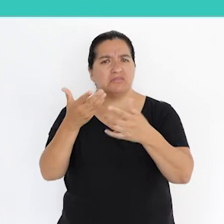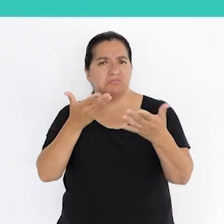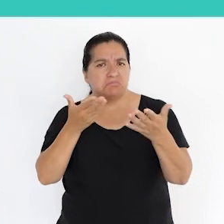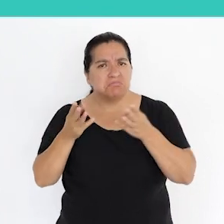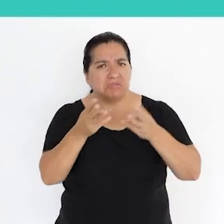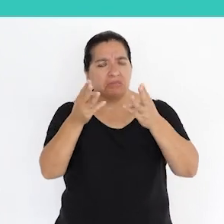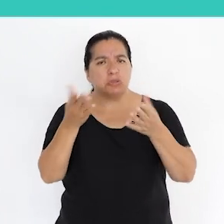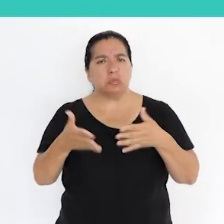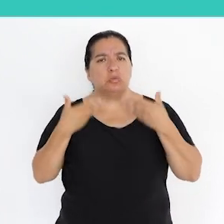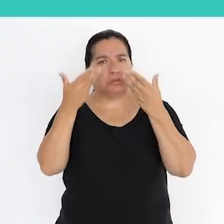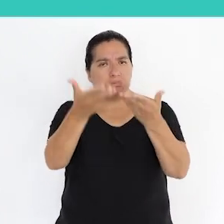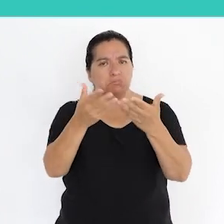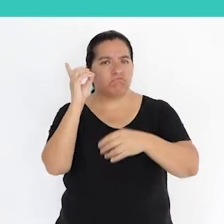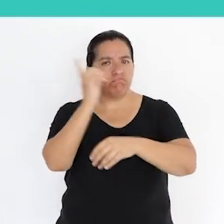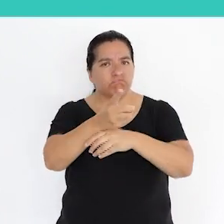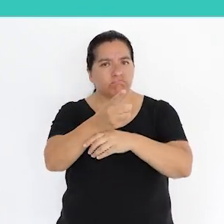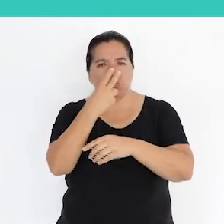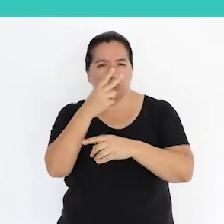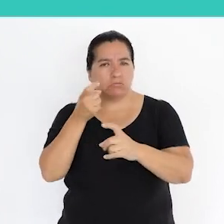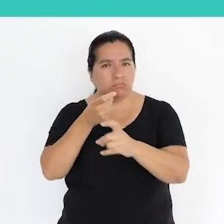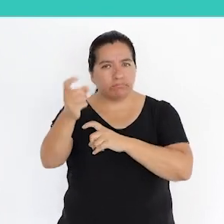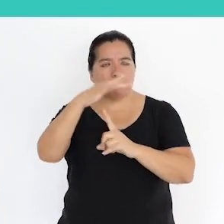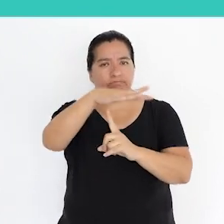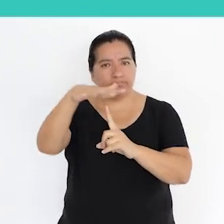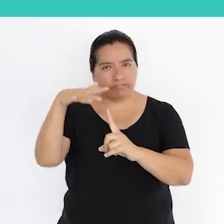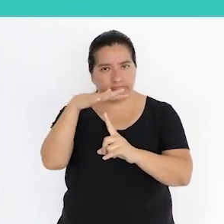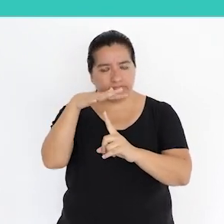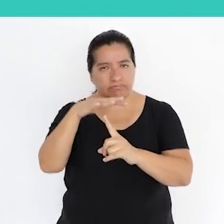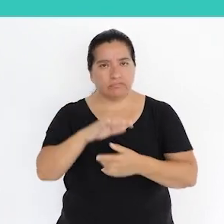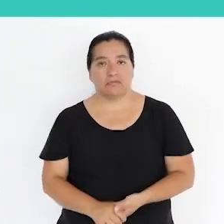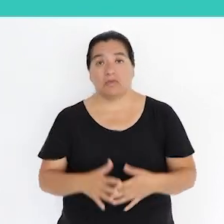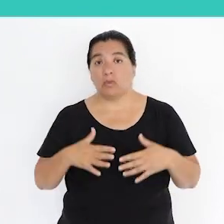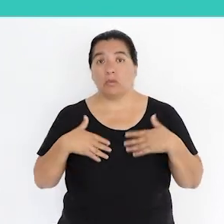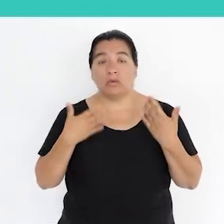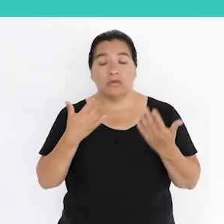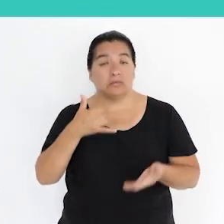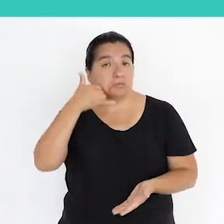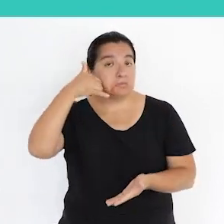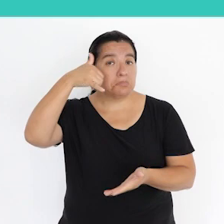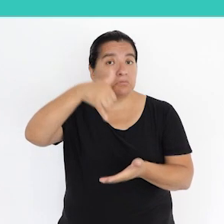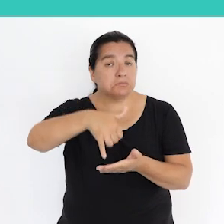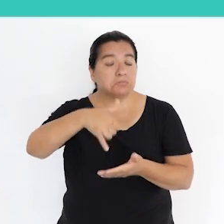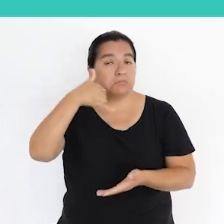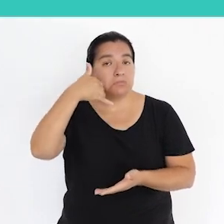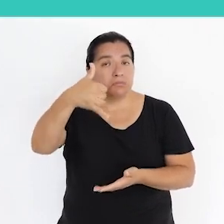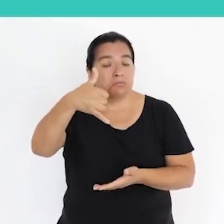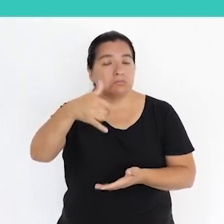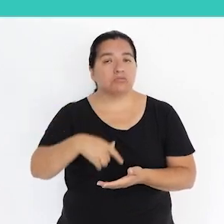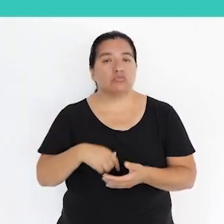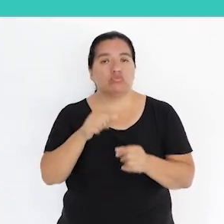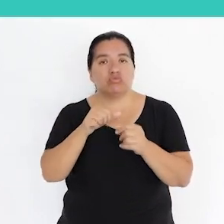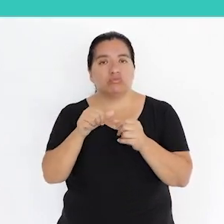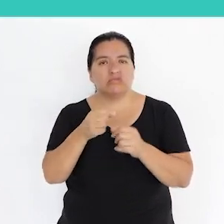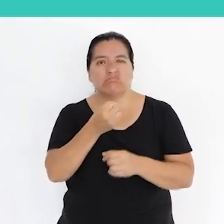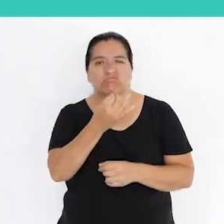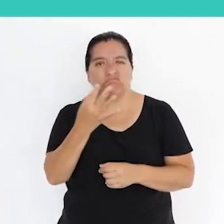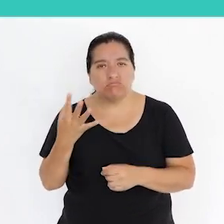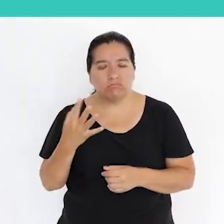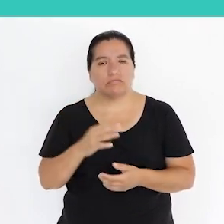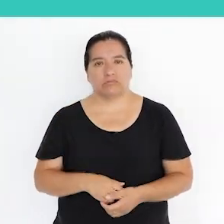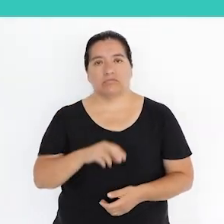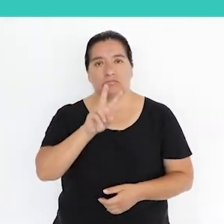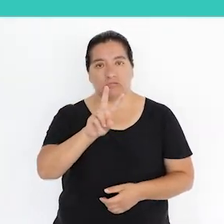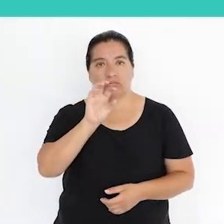ofrecemos diversos medios para presentar una denuncia ambiental. Puedes hacerlo vía telefónica marcando los siguientes números.